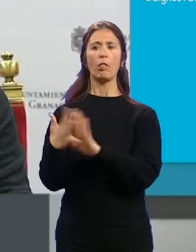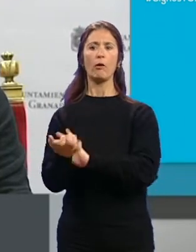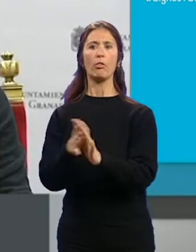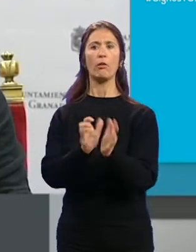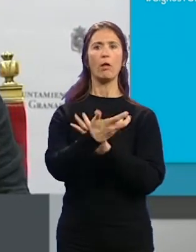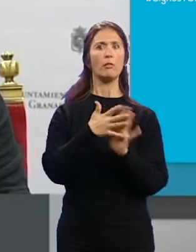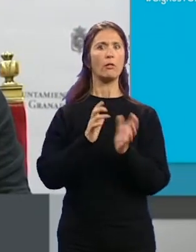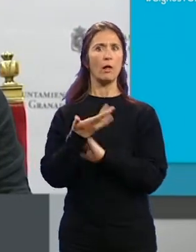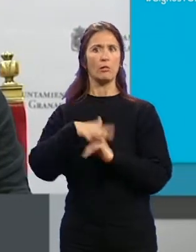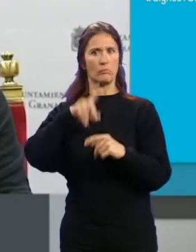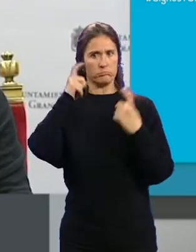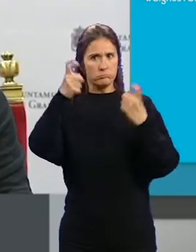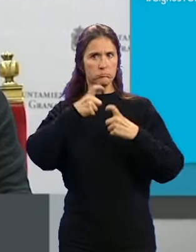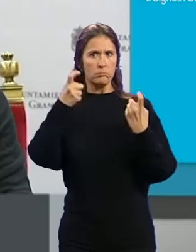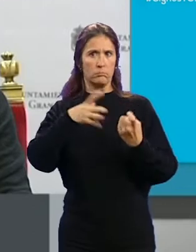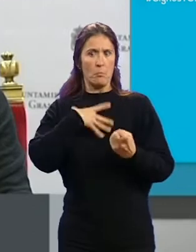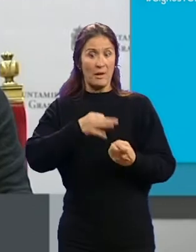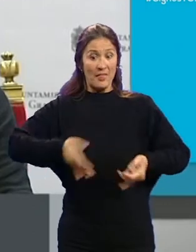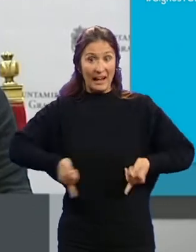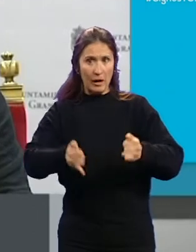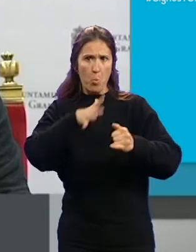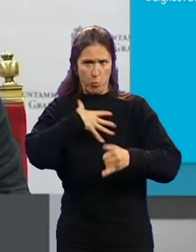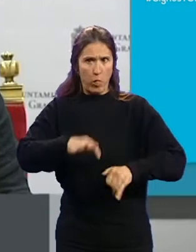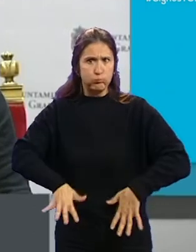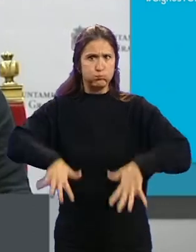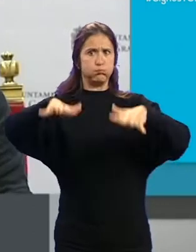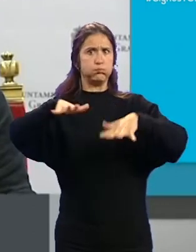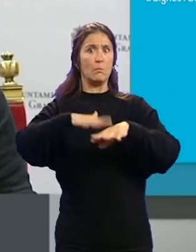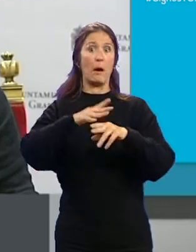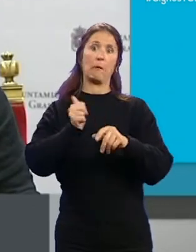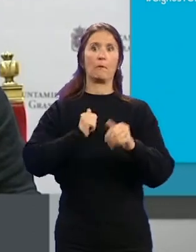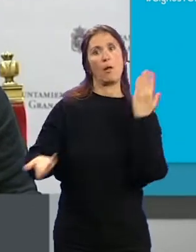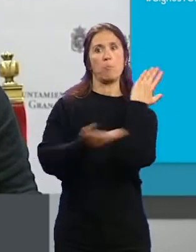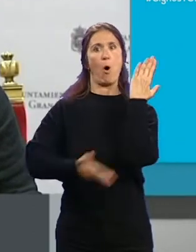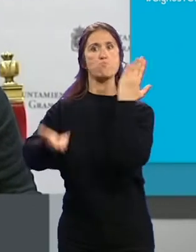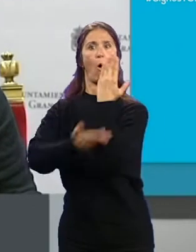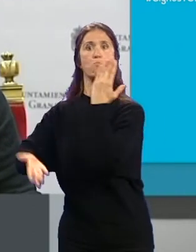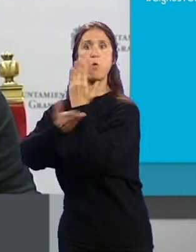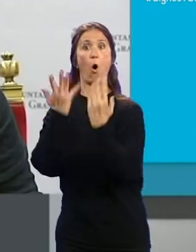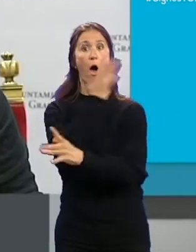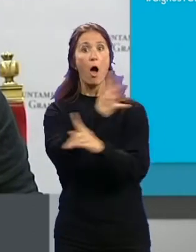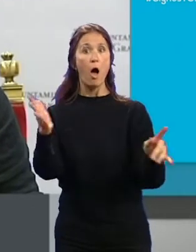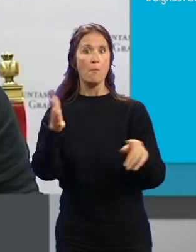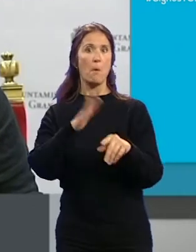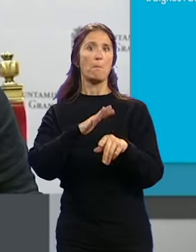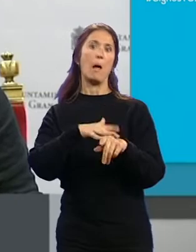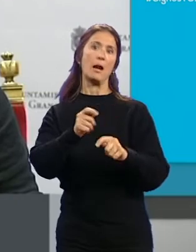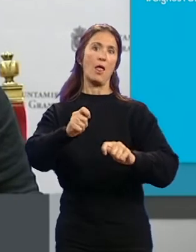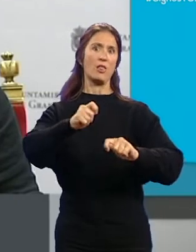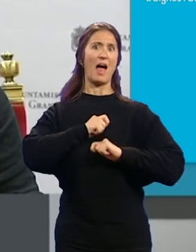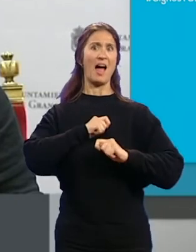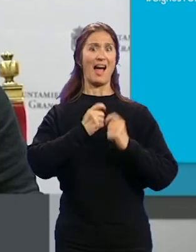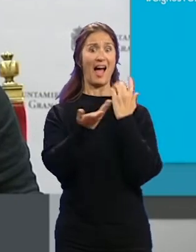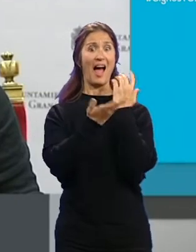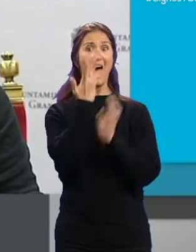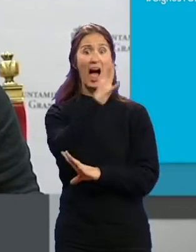posibles inundaciones en el río... ...pero que acometen talas de árboles que suponen la mejor sujeción al terreno.